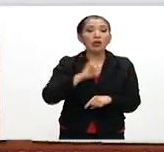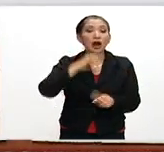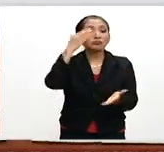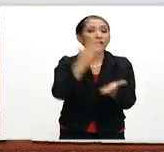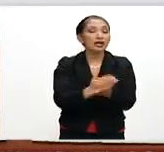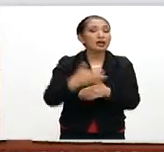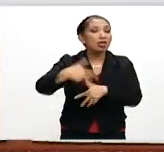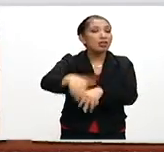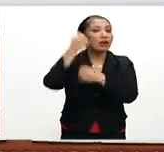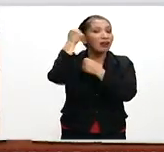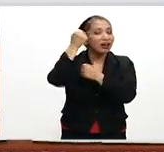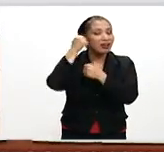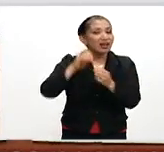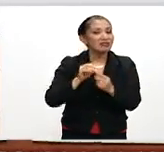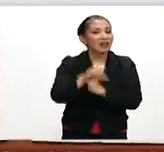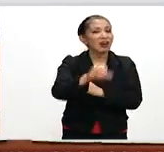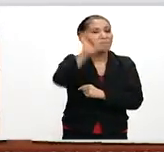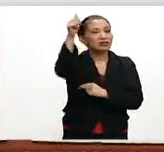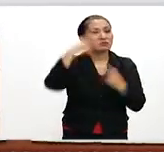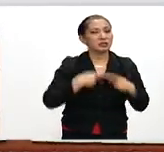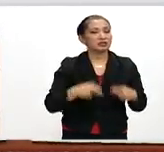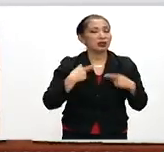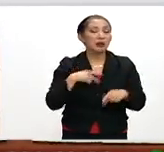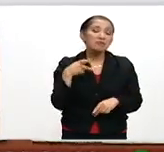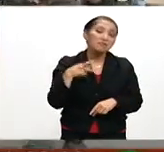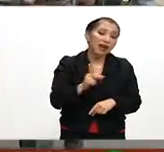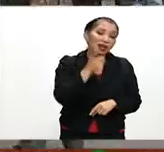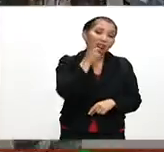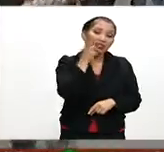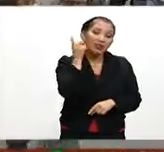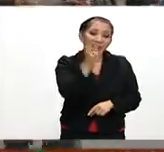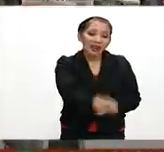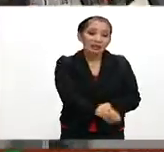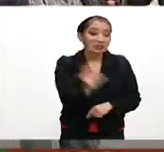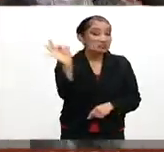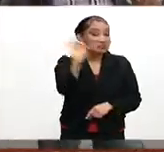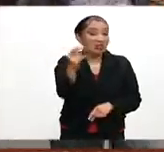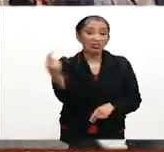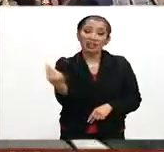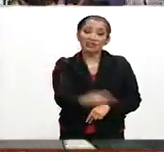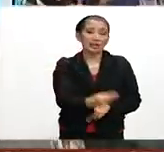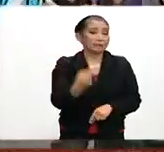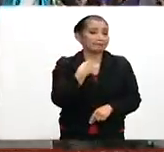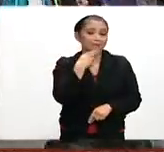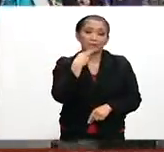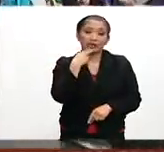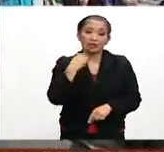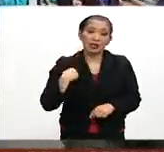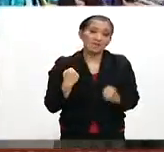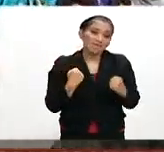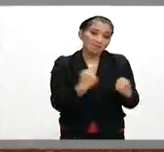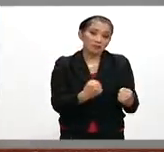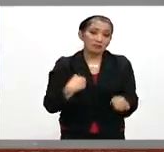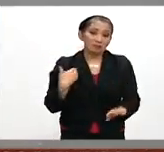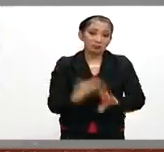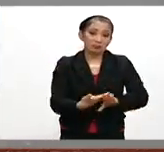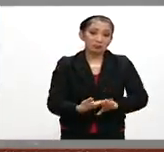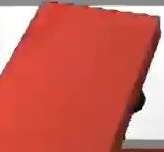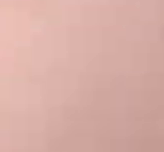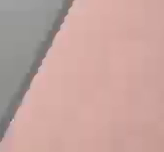bloqueos y manifestaciones que afecten a terceros. Sin embargo, precisó que si es necesario, se hará uso de la fuerza pública.